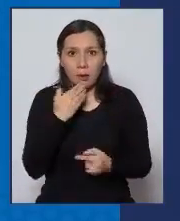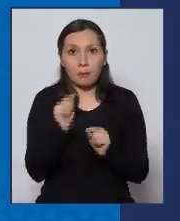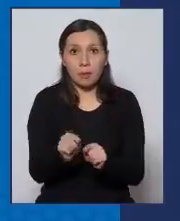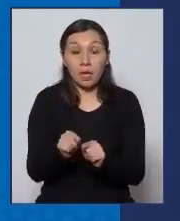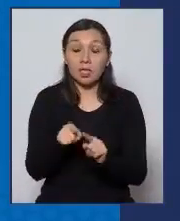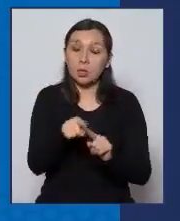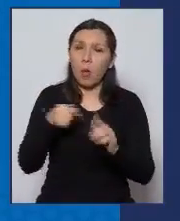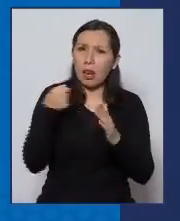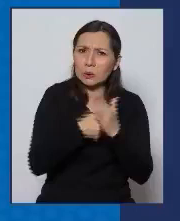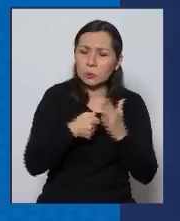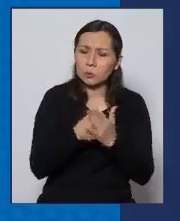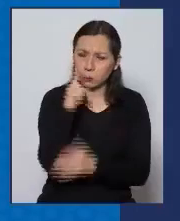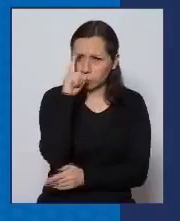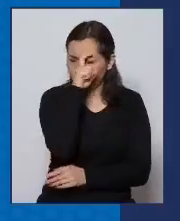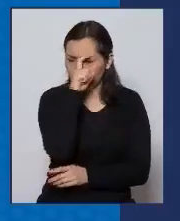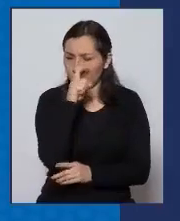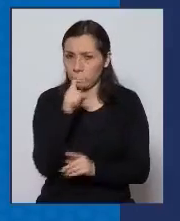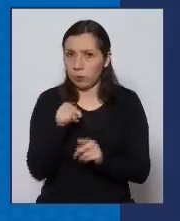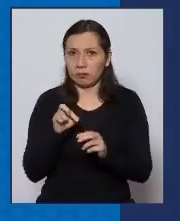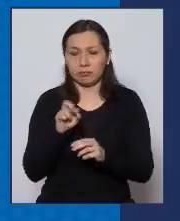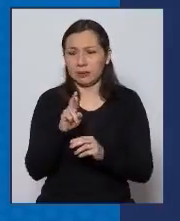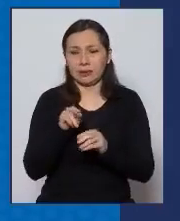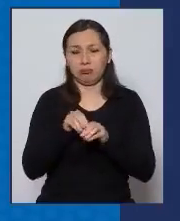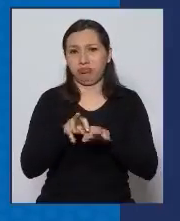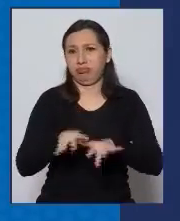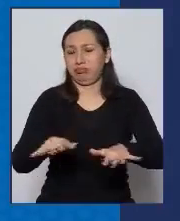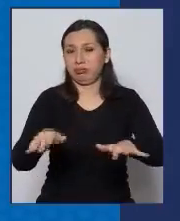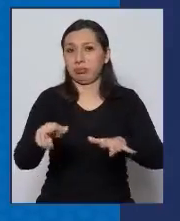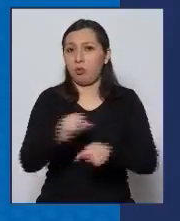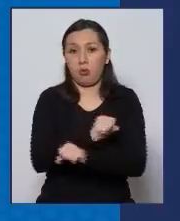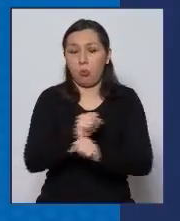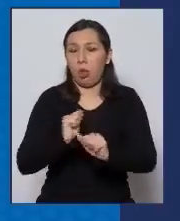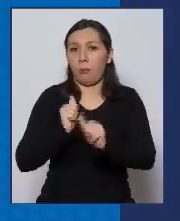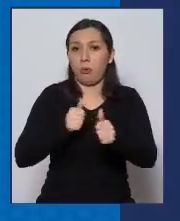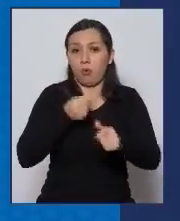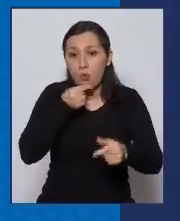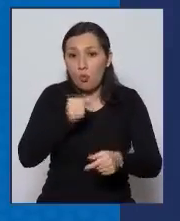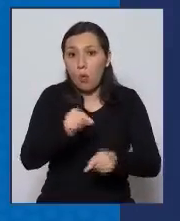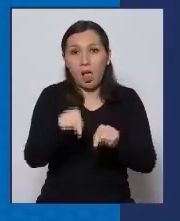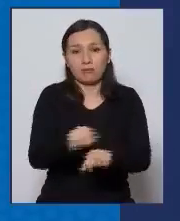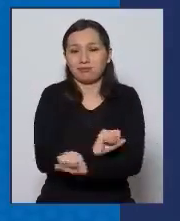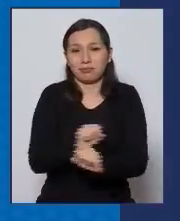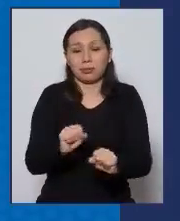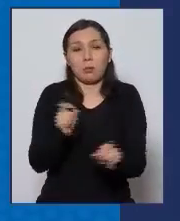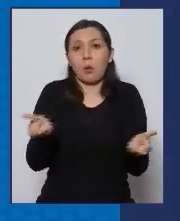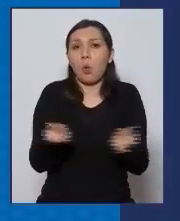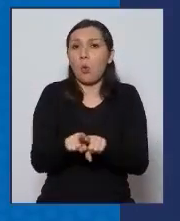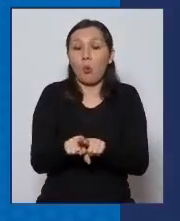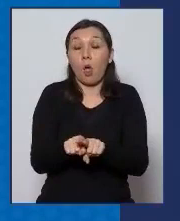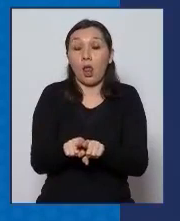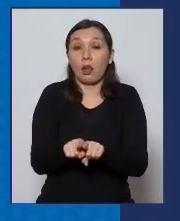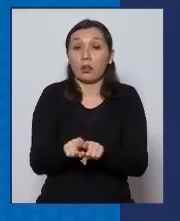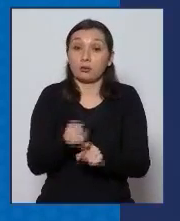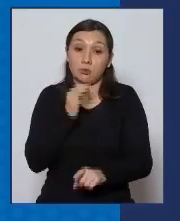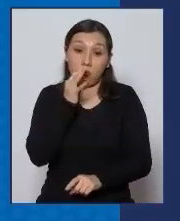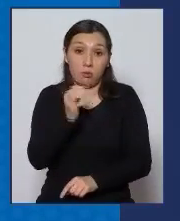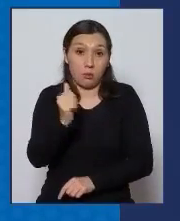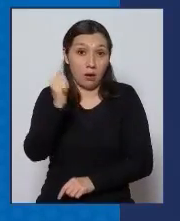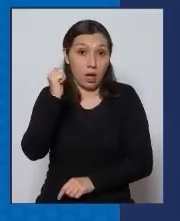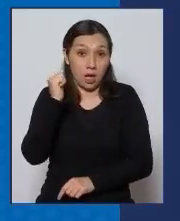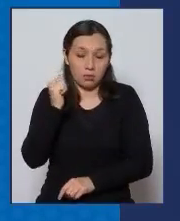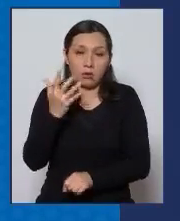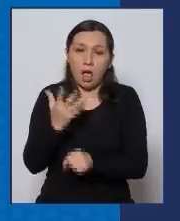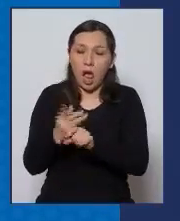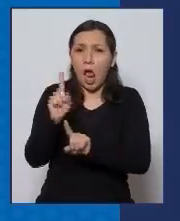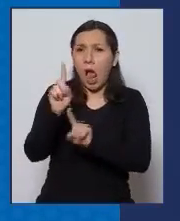pelea se hace muy difícil de vencer en el corto plazo a pesar, como dije ayer, que